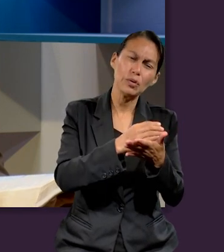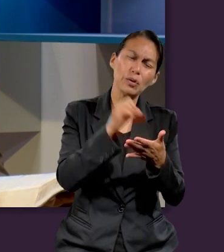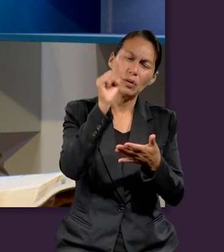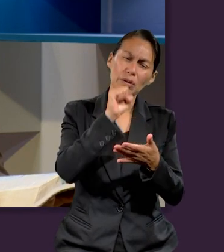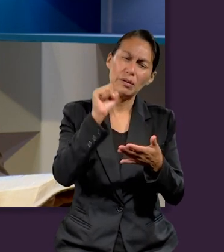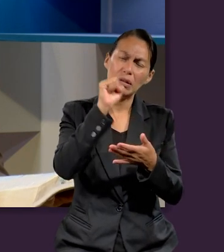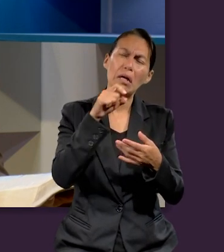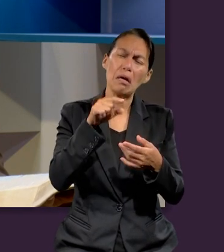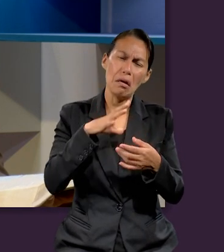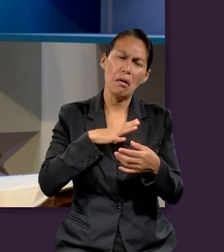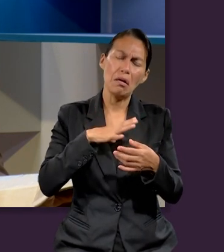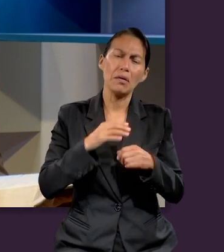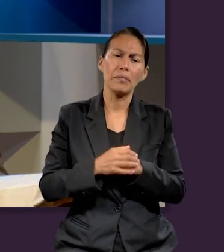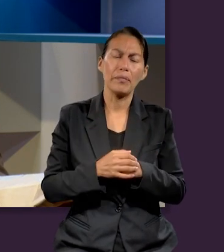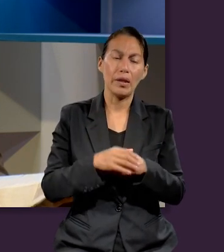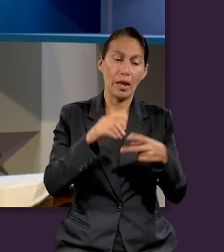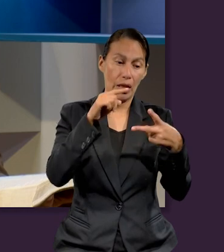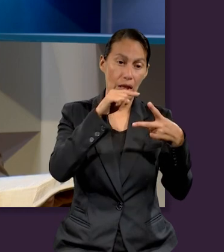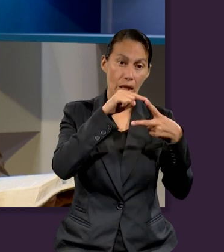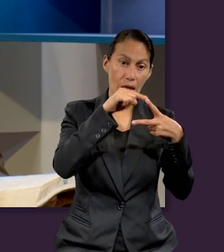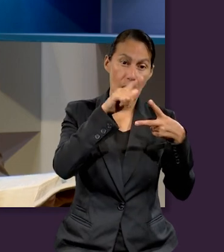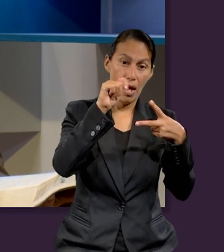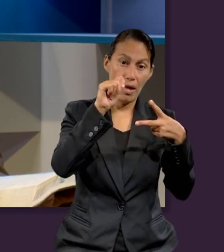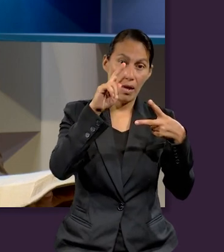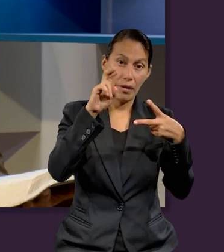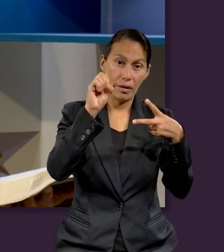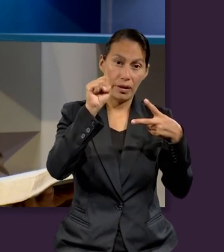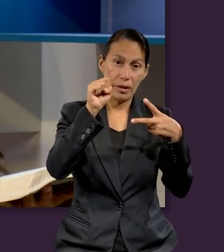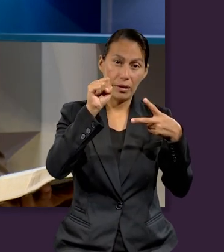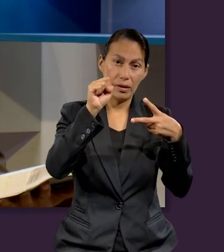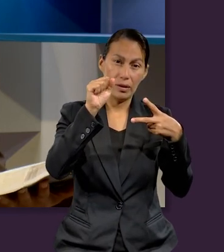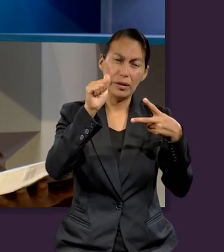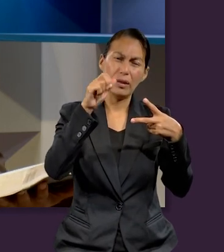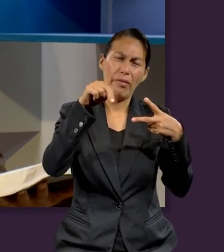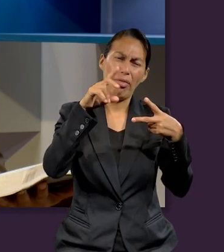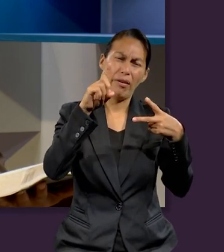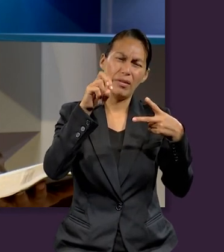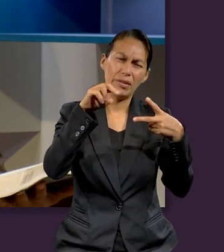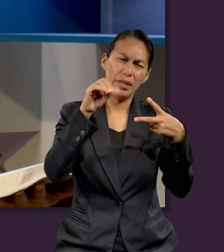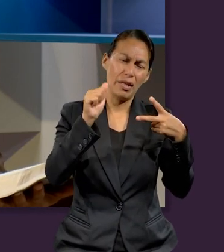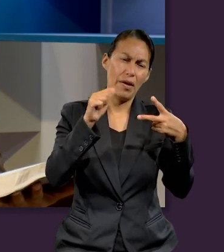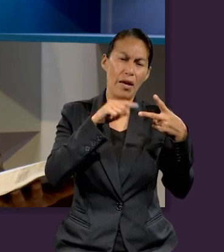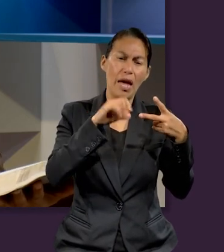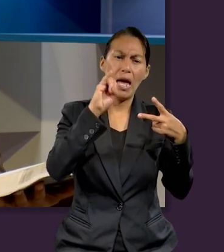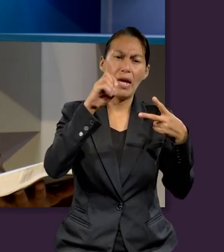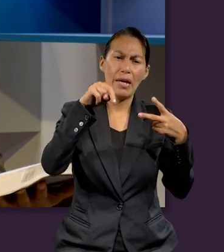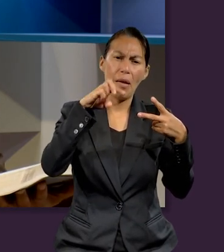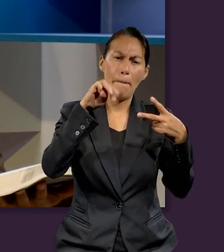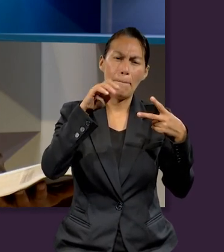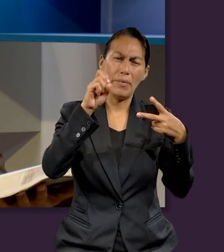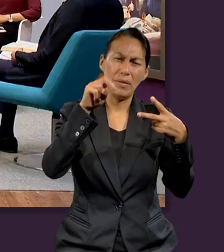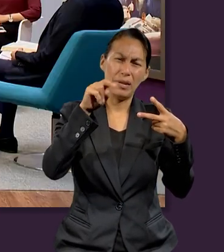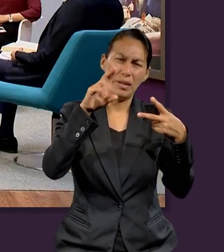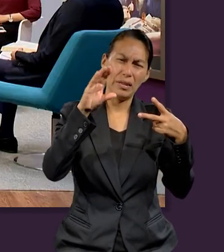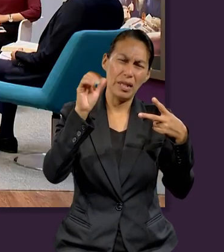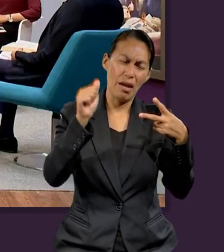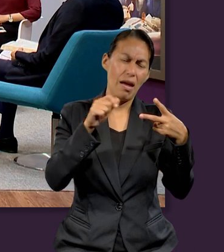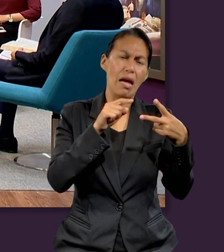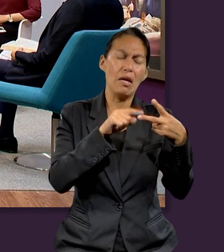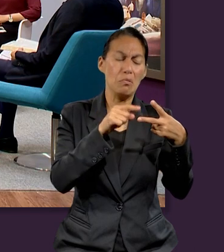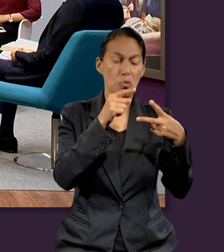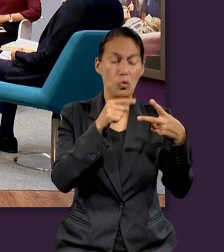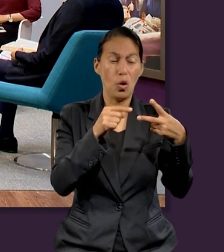La trascendencia y la inmanencia de Dios. La trascendencia, lo relacionado con la grandeza del Criador.